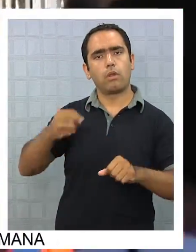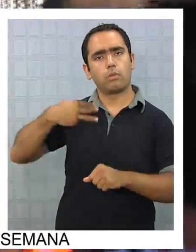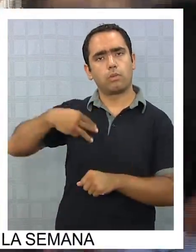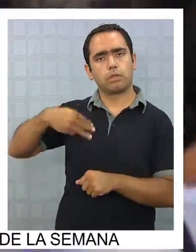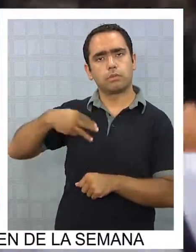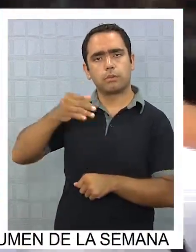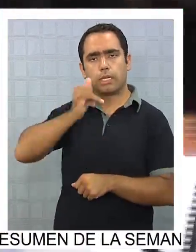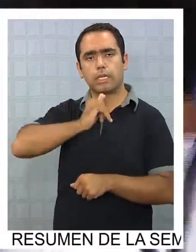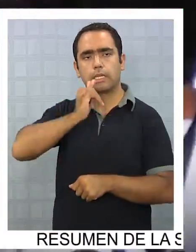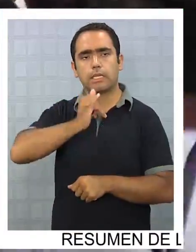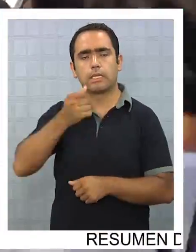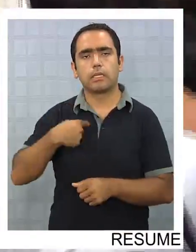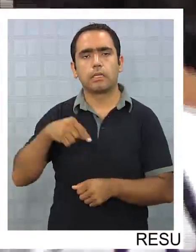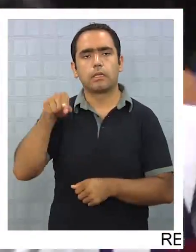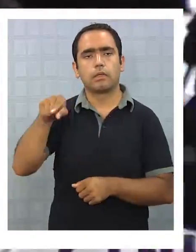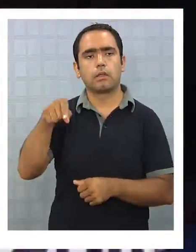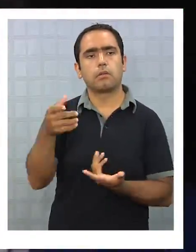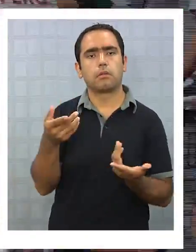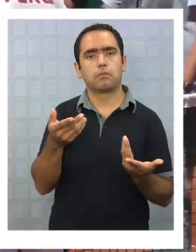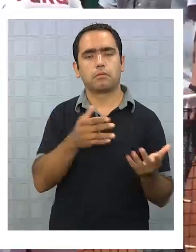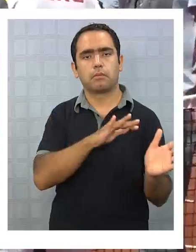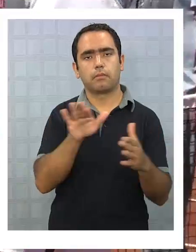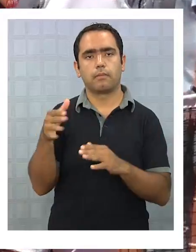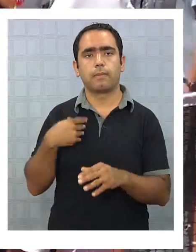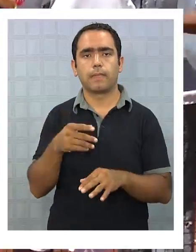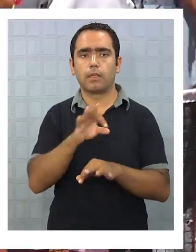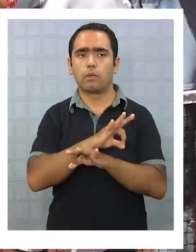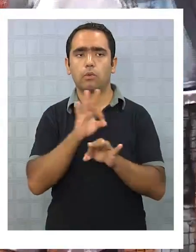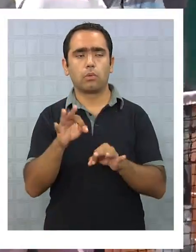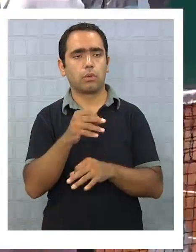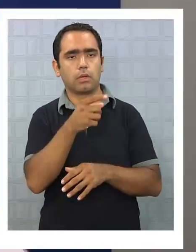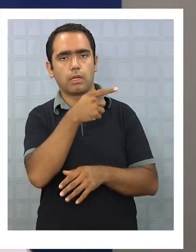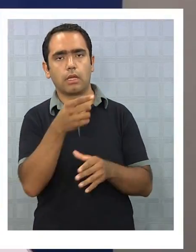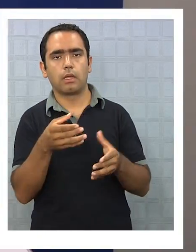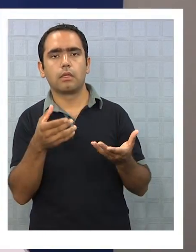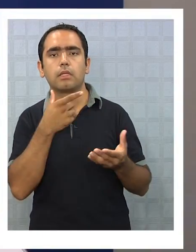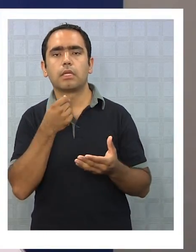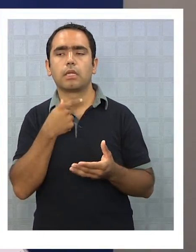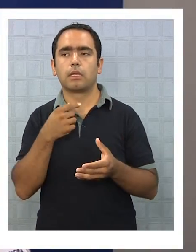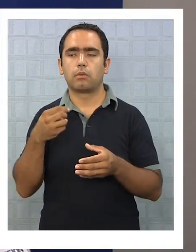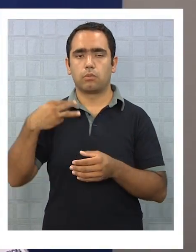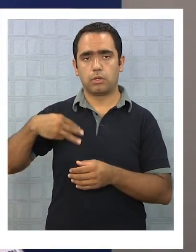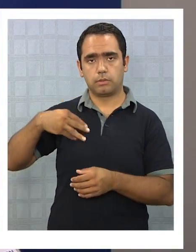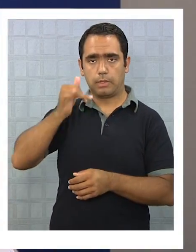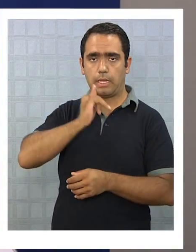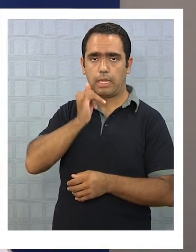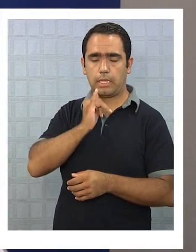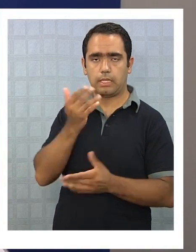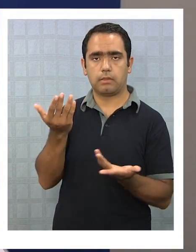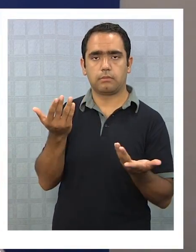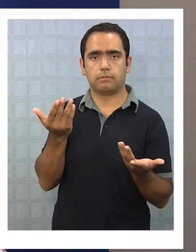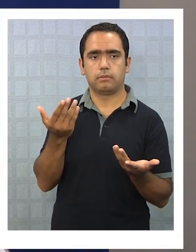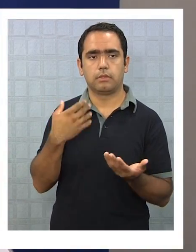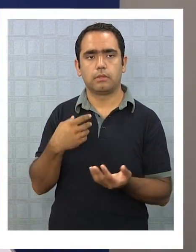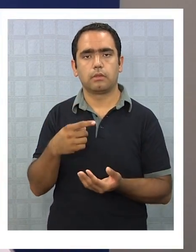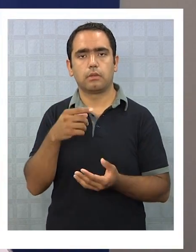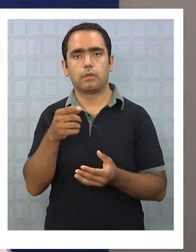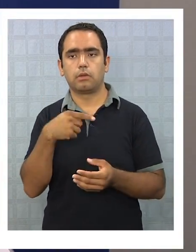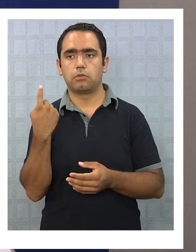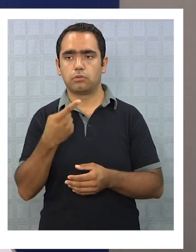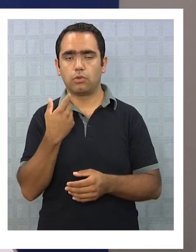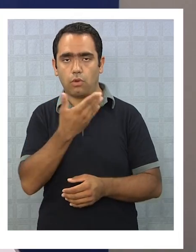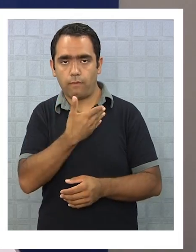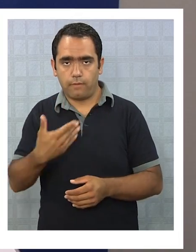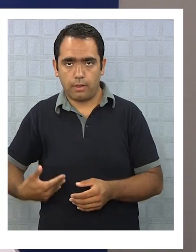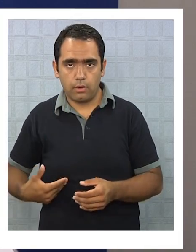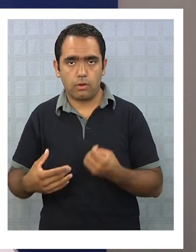la municipalidad en cuanto a este evento. La federación nunca quiso hacer la Copa Davis con el municipio, se me hago cargo de eso. Y es por eso